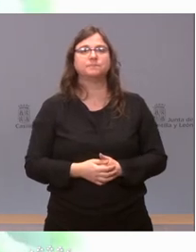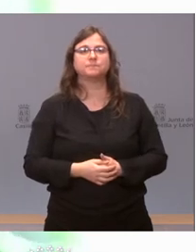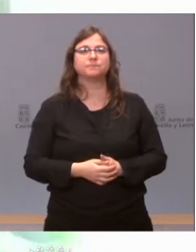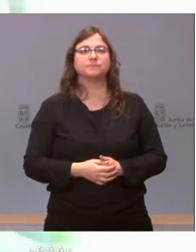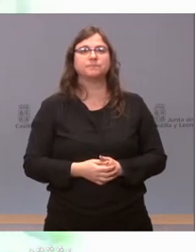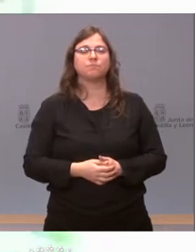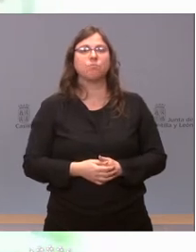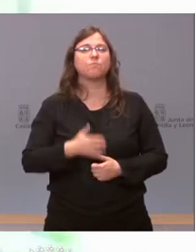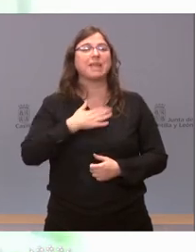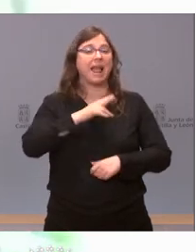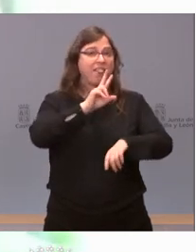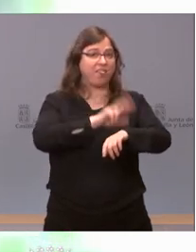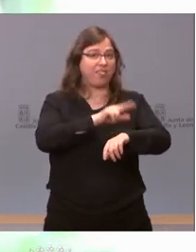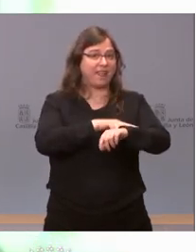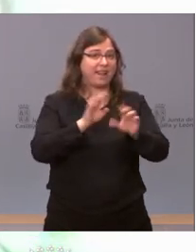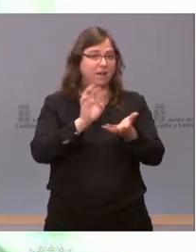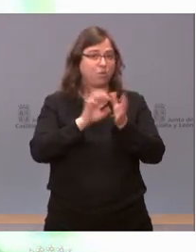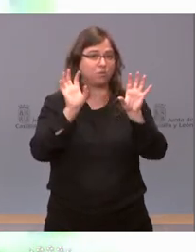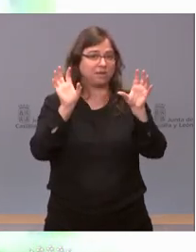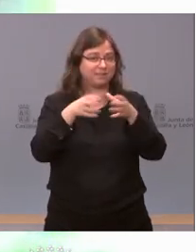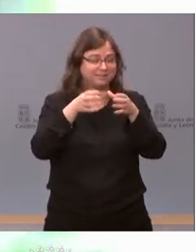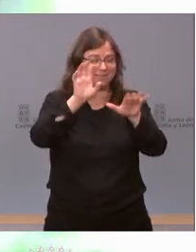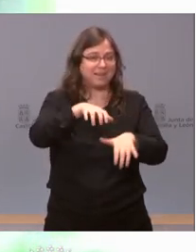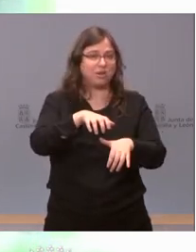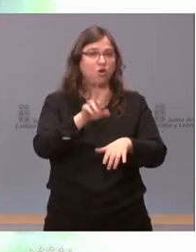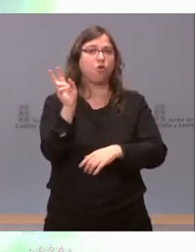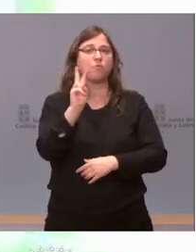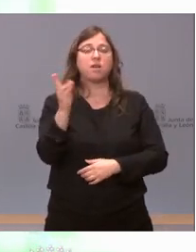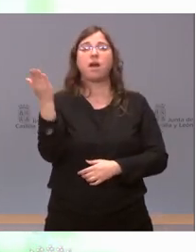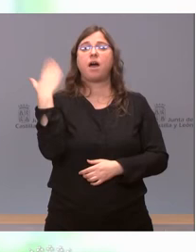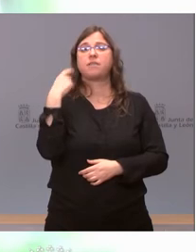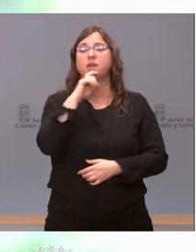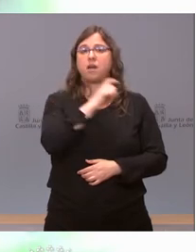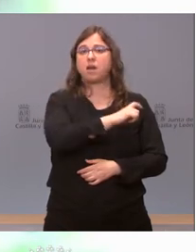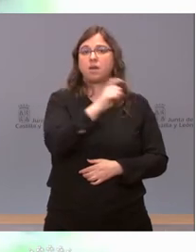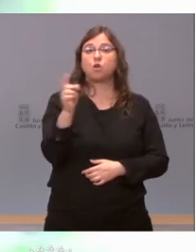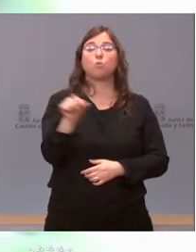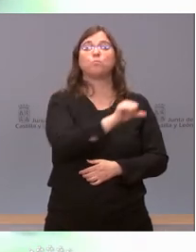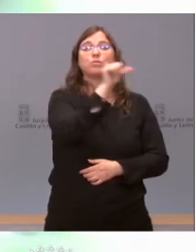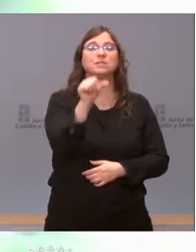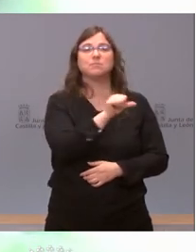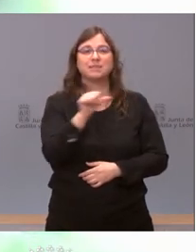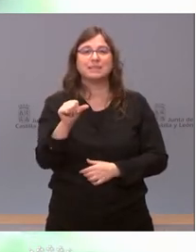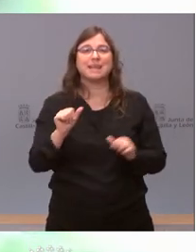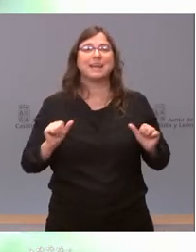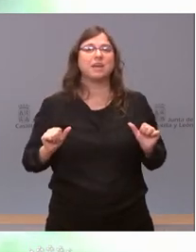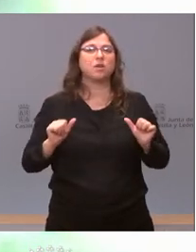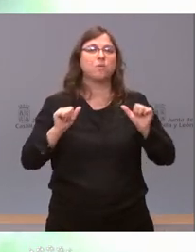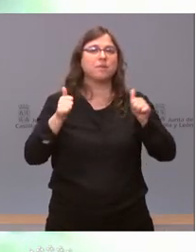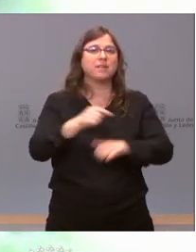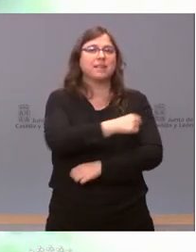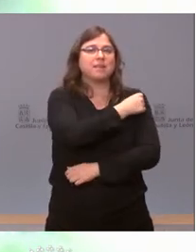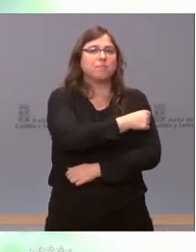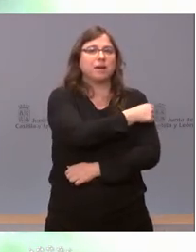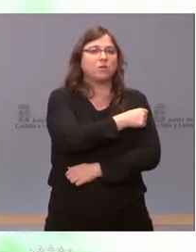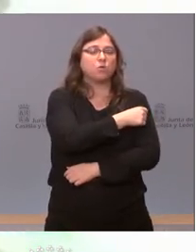el delegado de la junta en Valladolid anunció ayer que la próxima semana se prevé empezar a vacunar a la